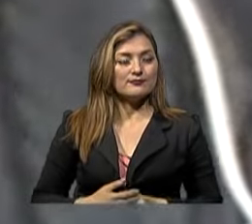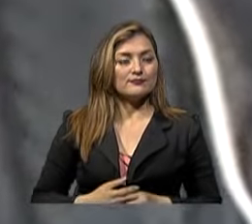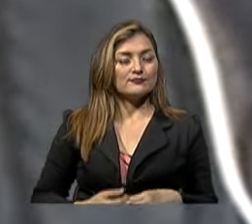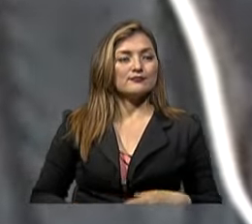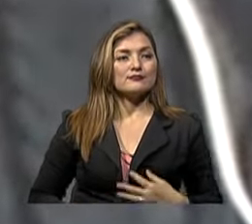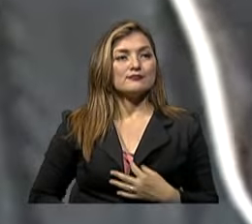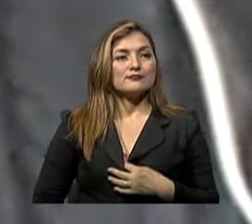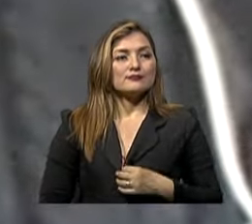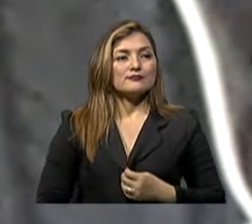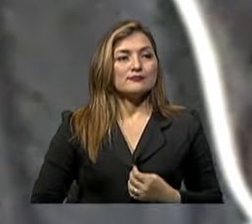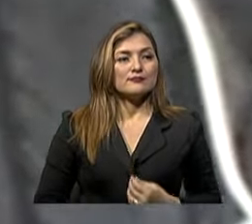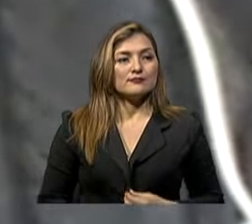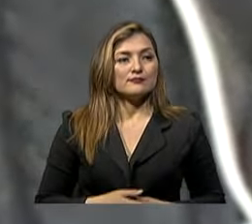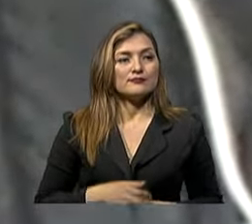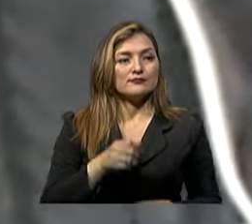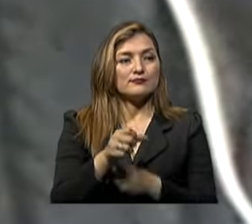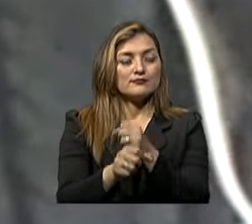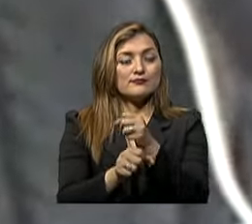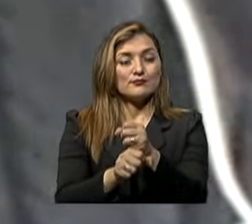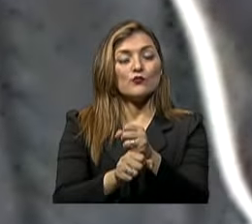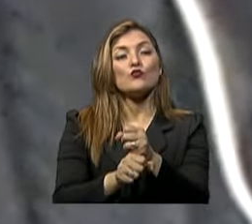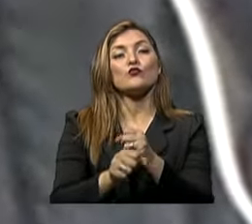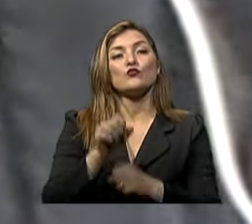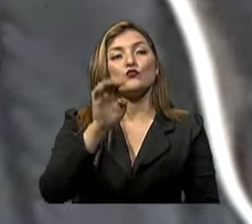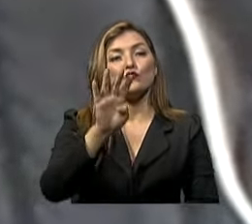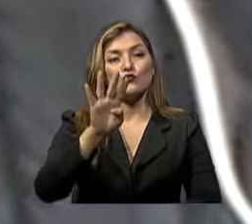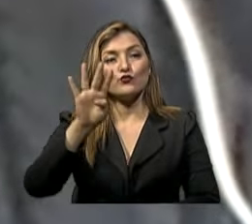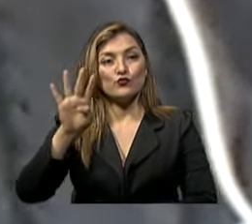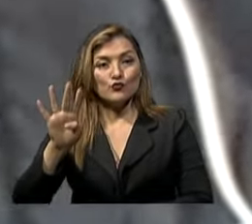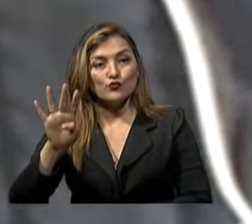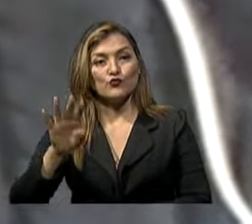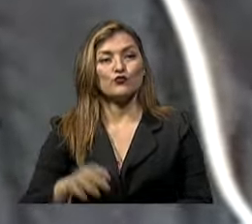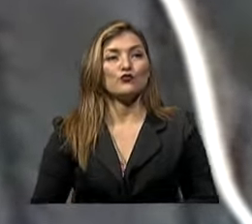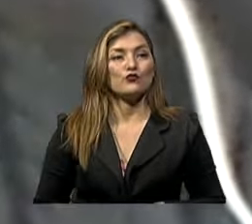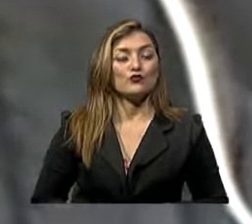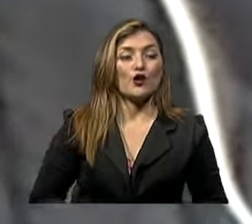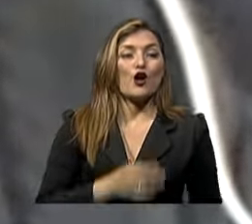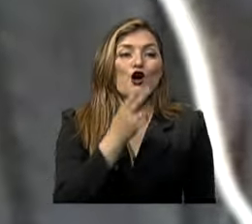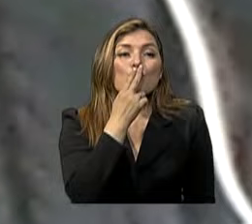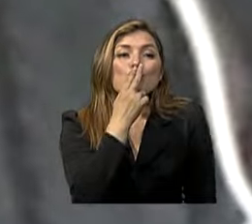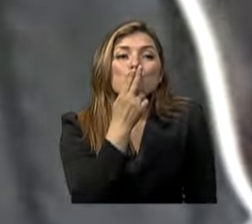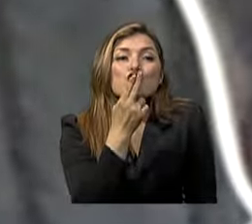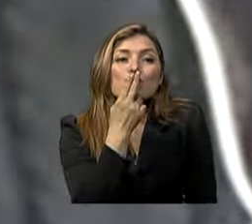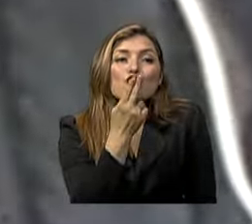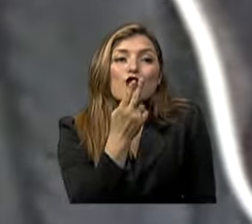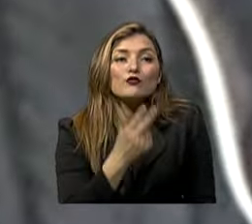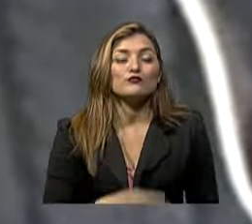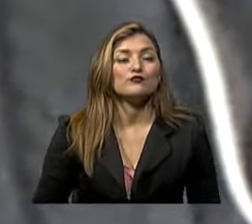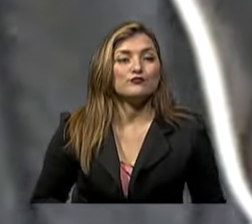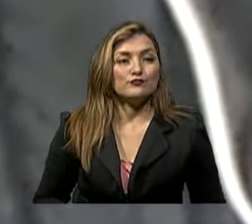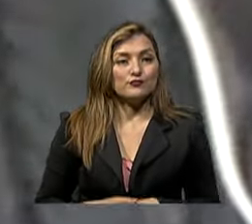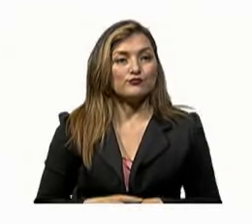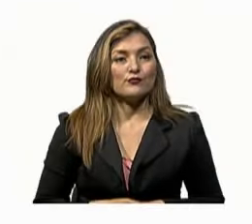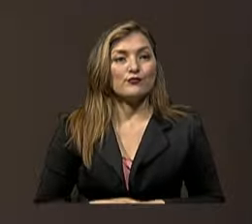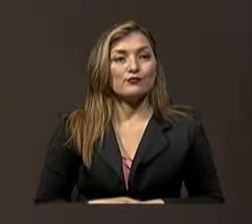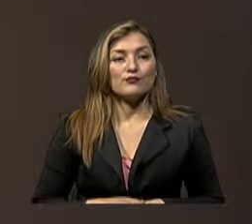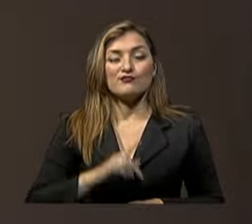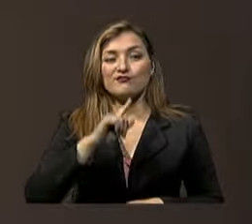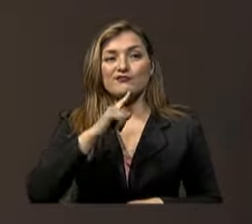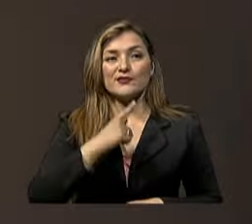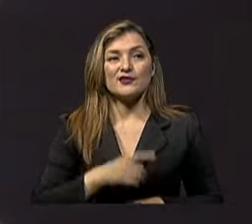Yo tengo 44 años Y si soy Soy fumador Es bastante serio